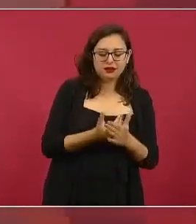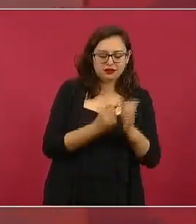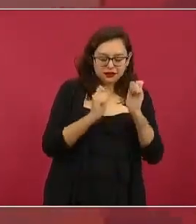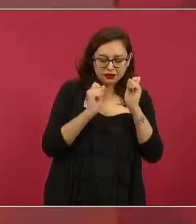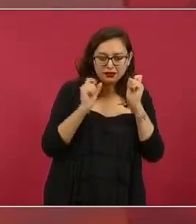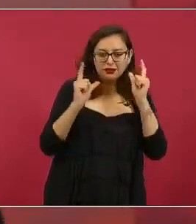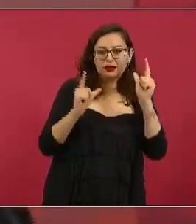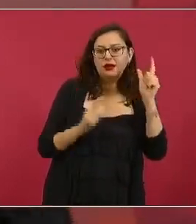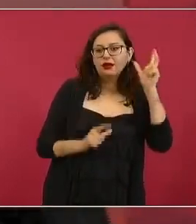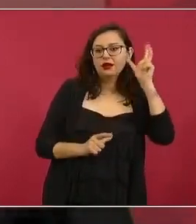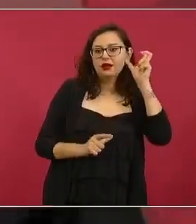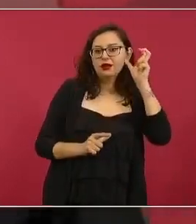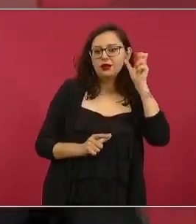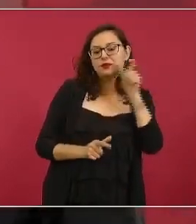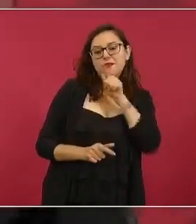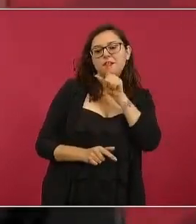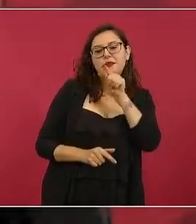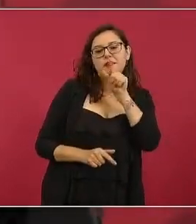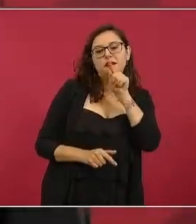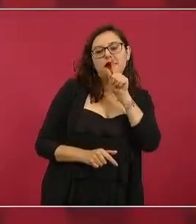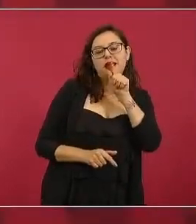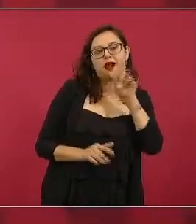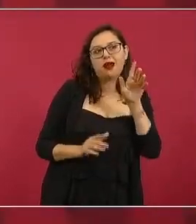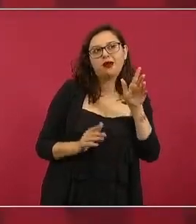el canto de los pájaros